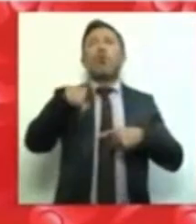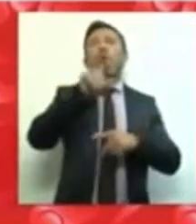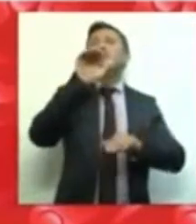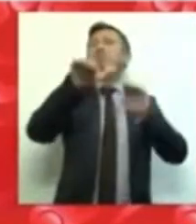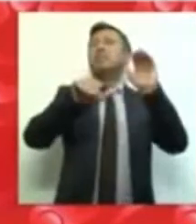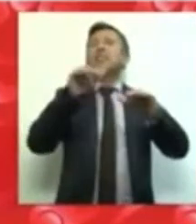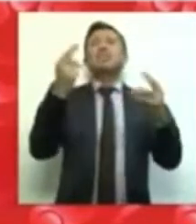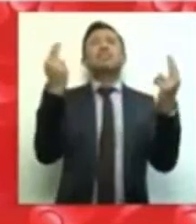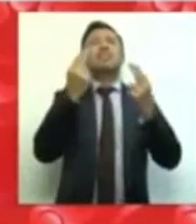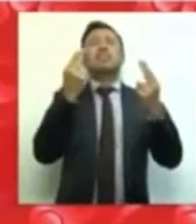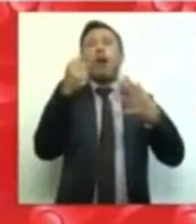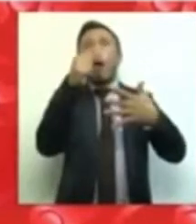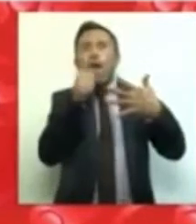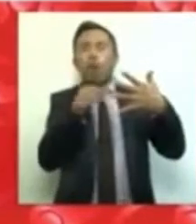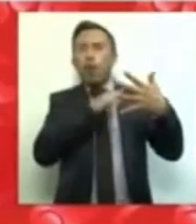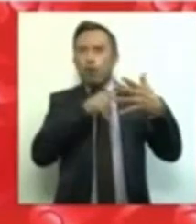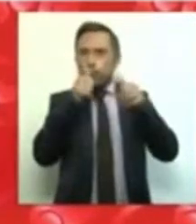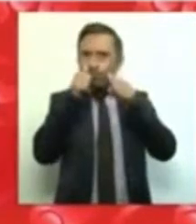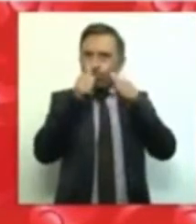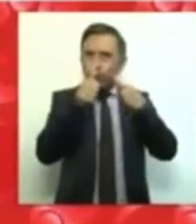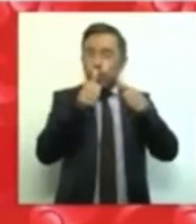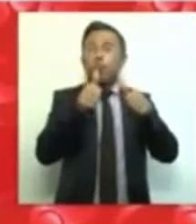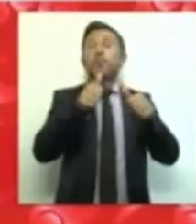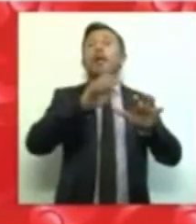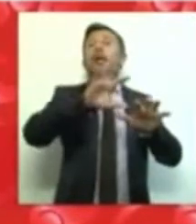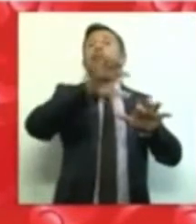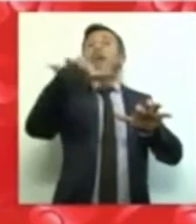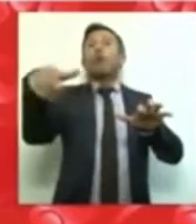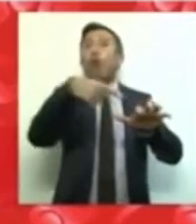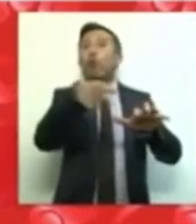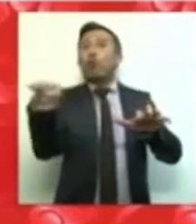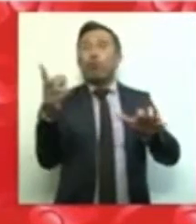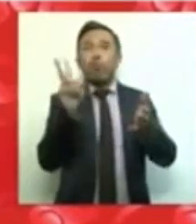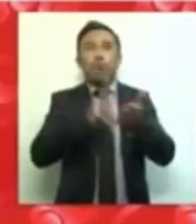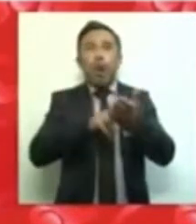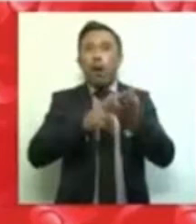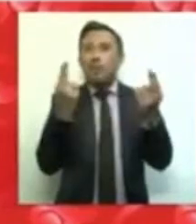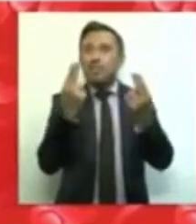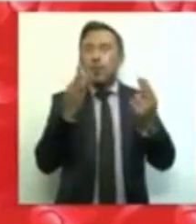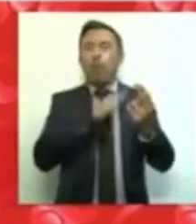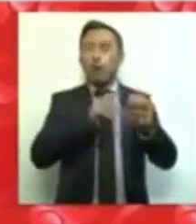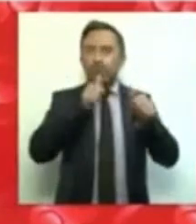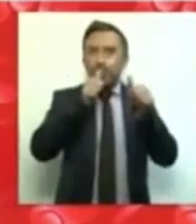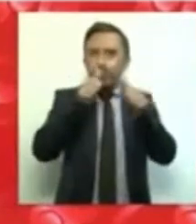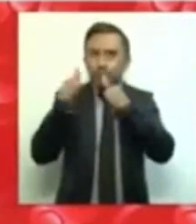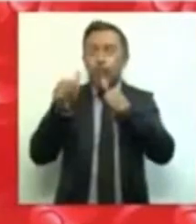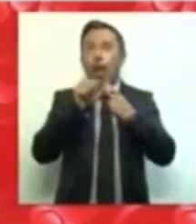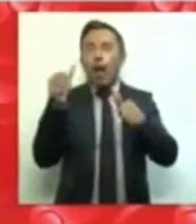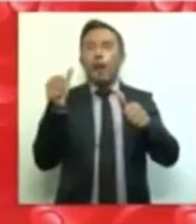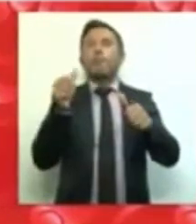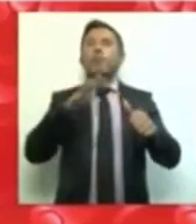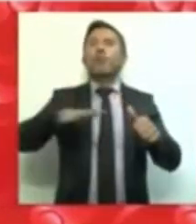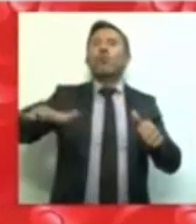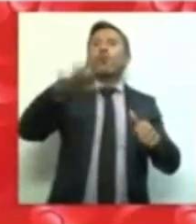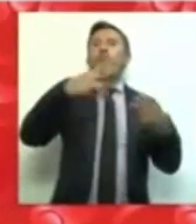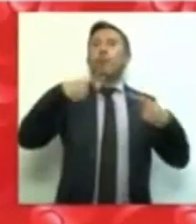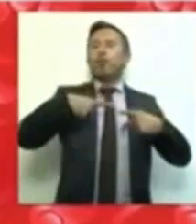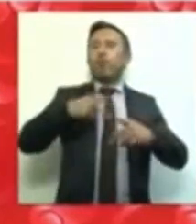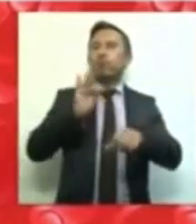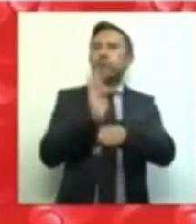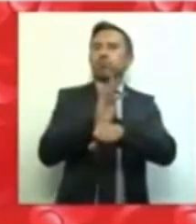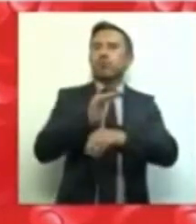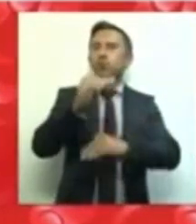los sectores estratégicos para el desarrollo del bienestar social y de los grupos vulnerables, por mencionar